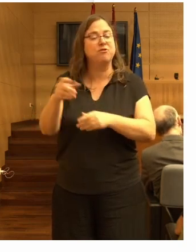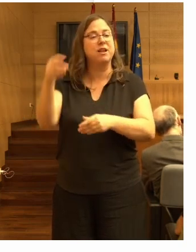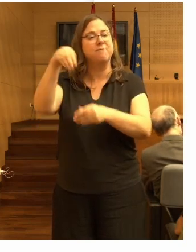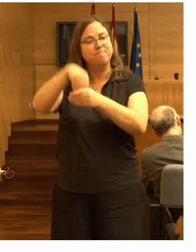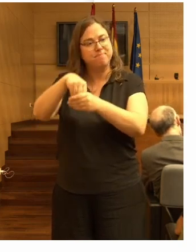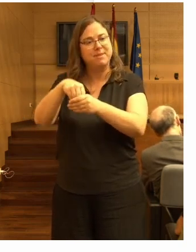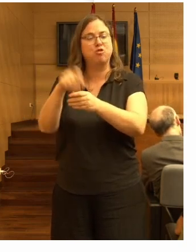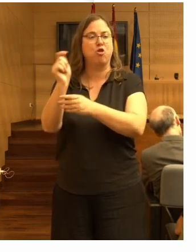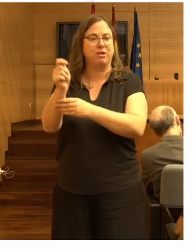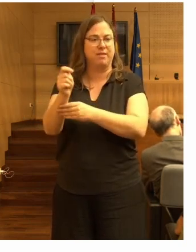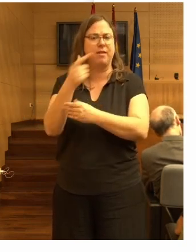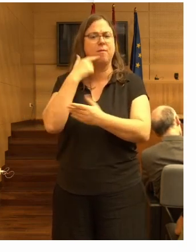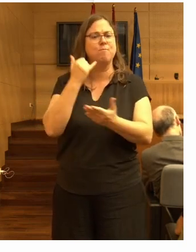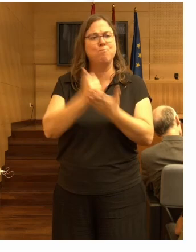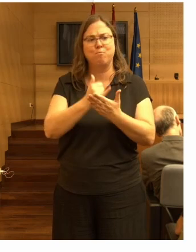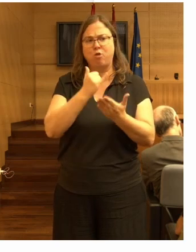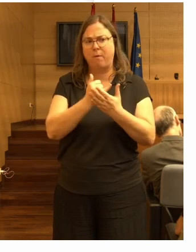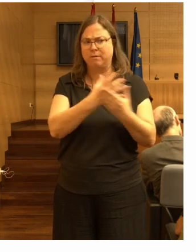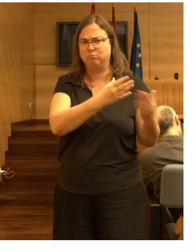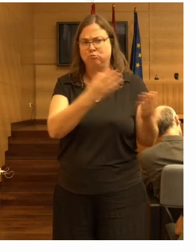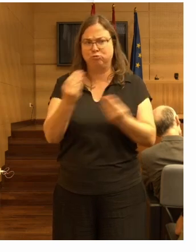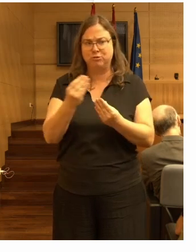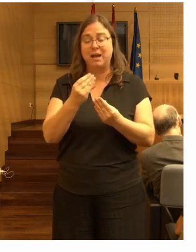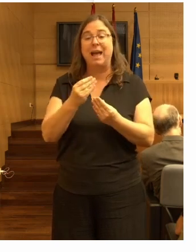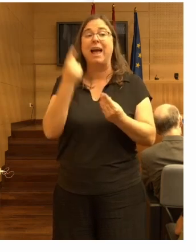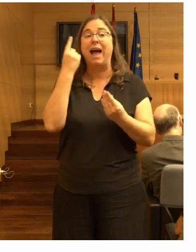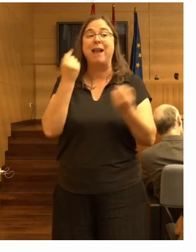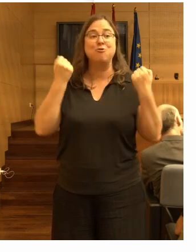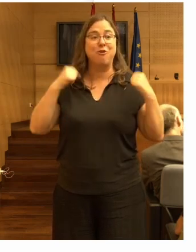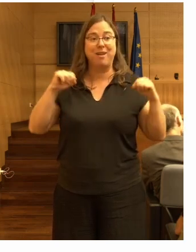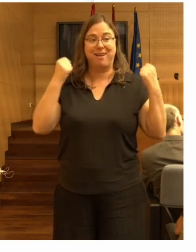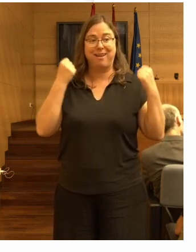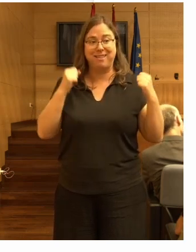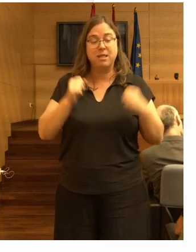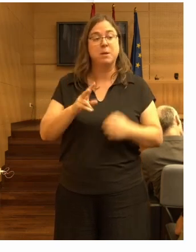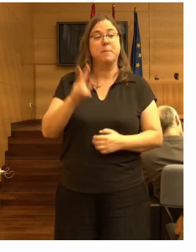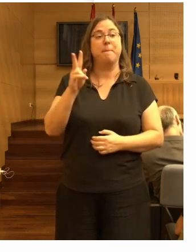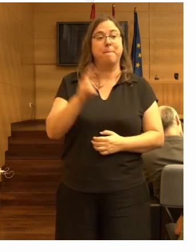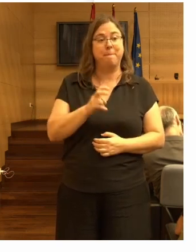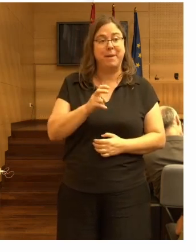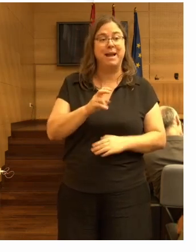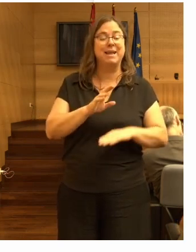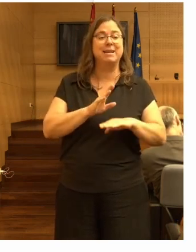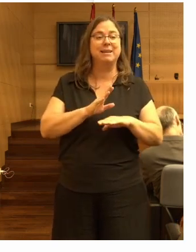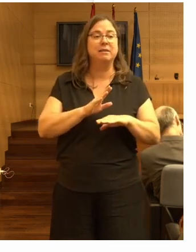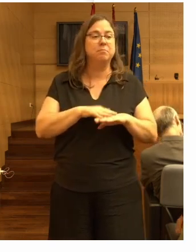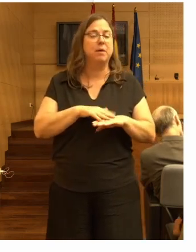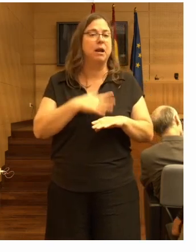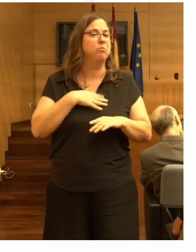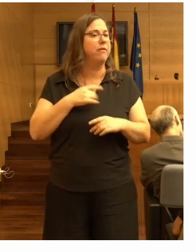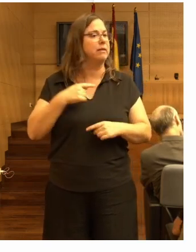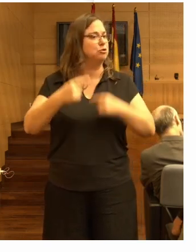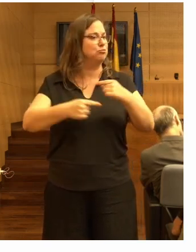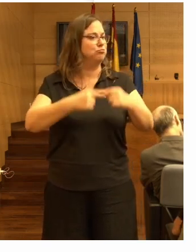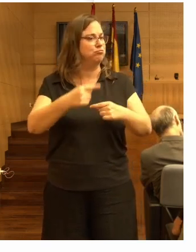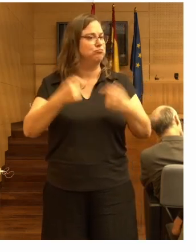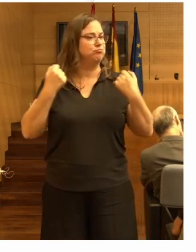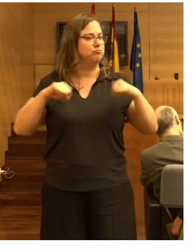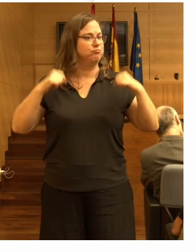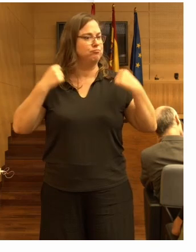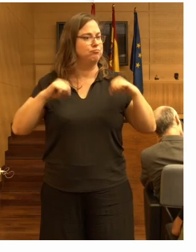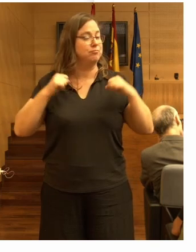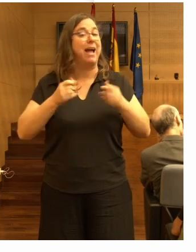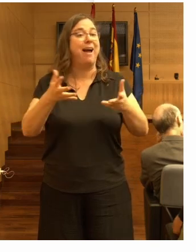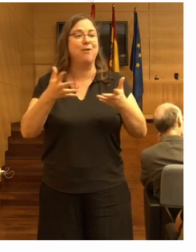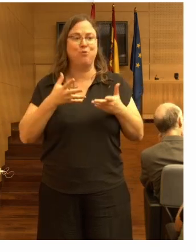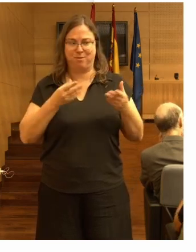muchas pruebas de que hay algunos tipos de ejercicios que pueden hacerse de forma regular y que pueden ayudar mucho.